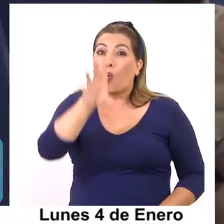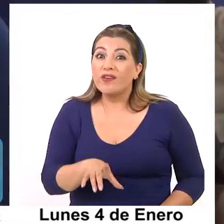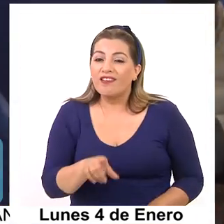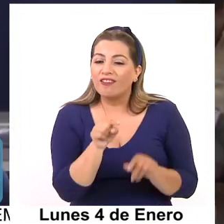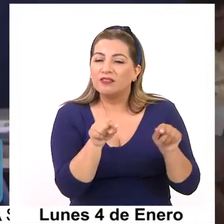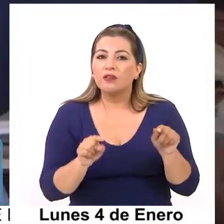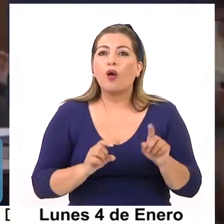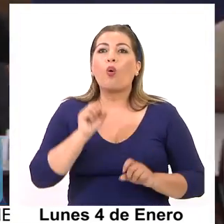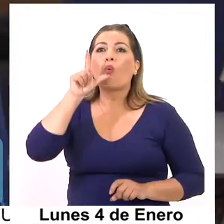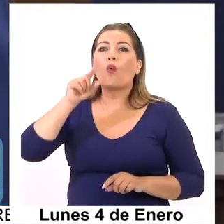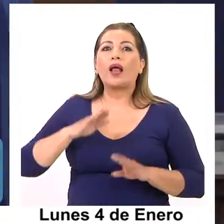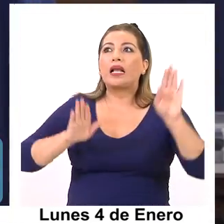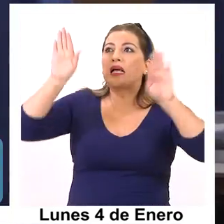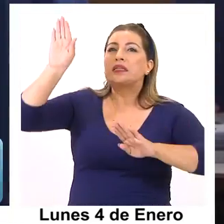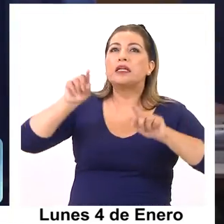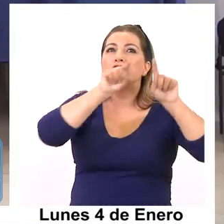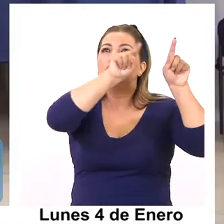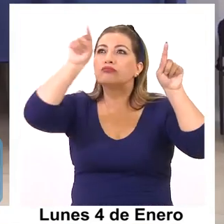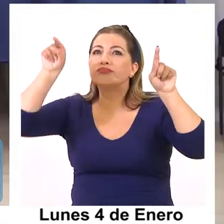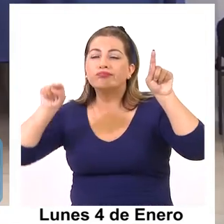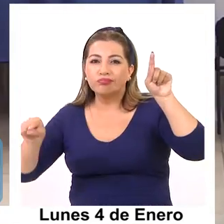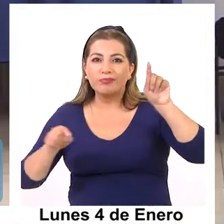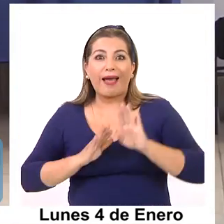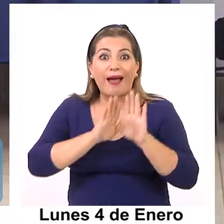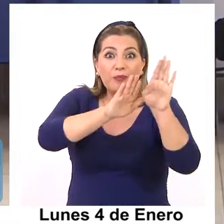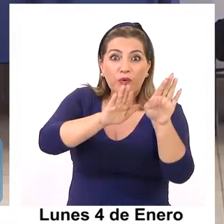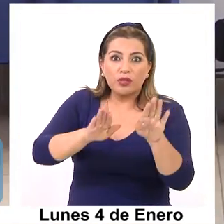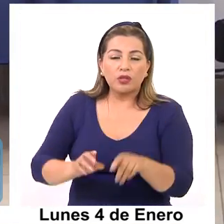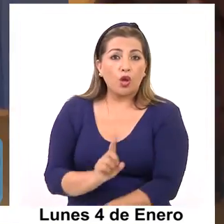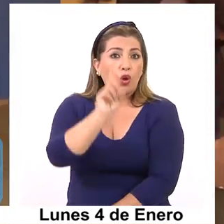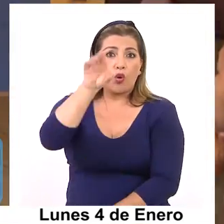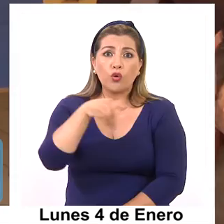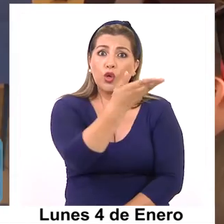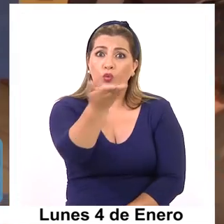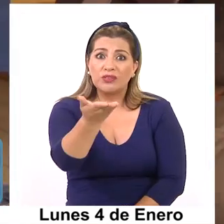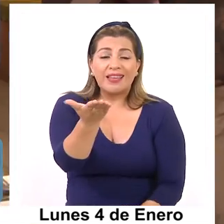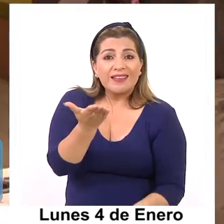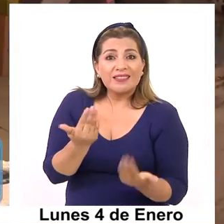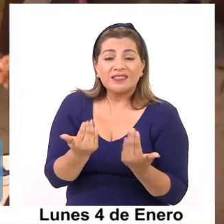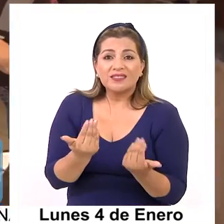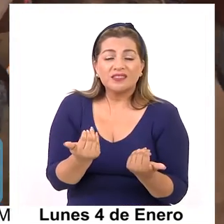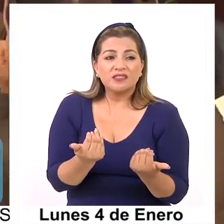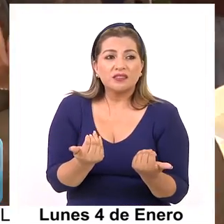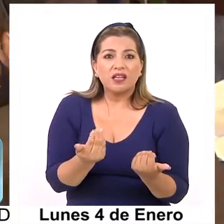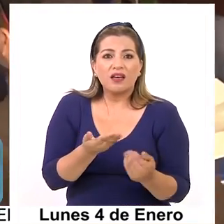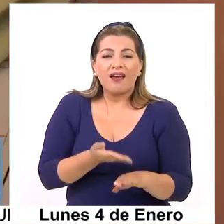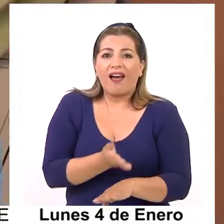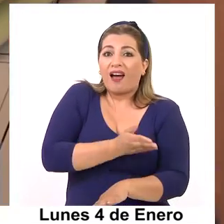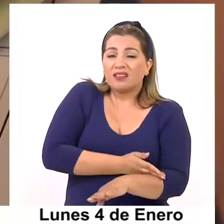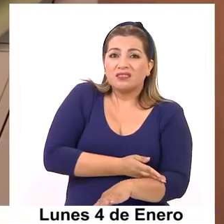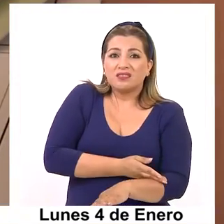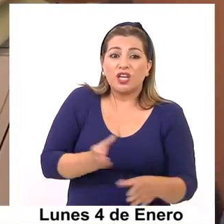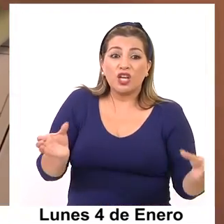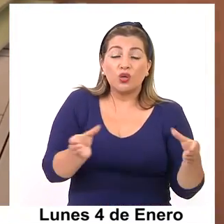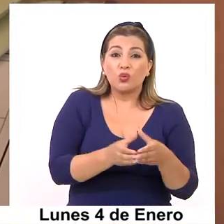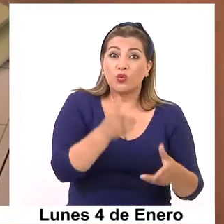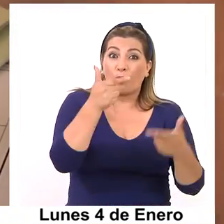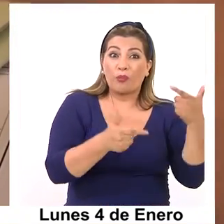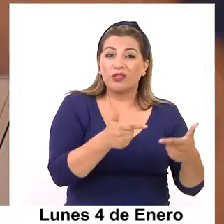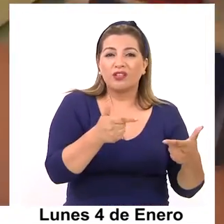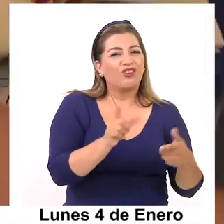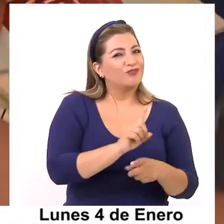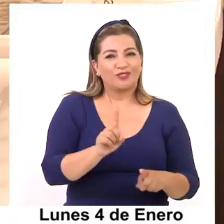candidato otorgar patrocinio. El único requisito es no estar inscrito en un partido